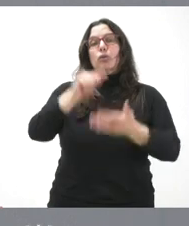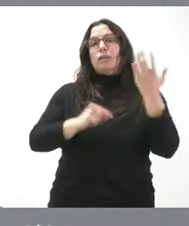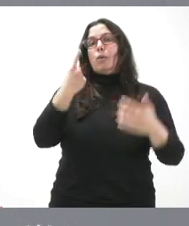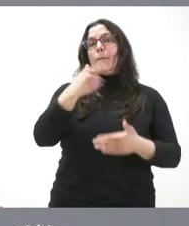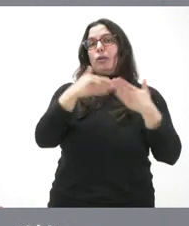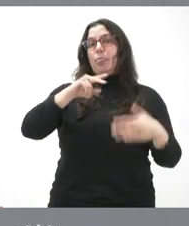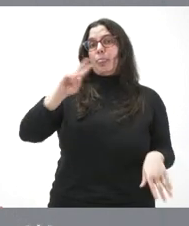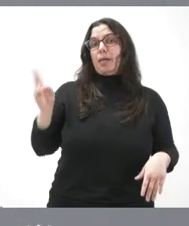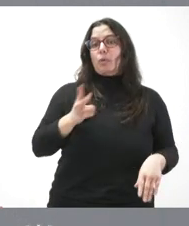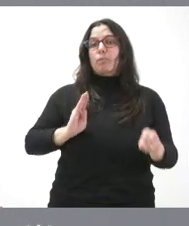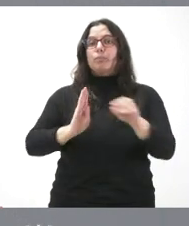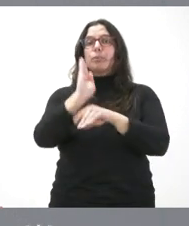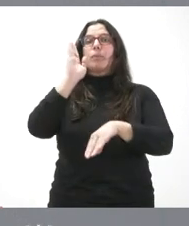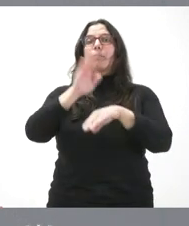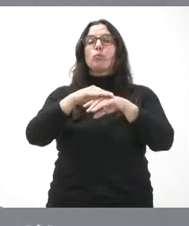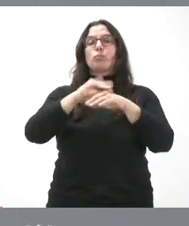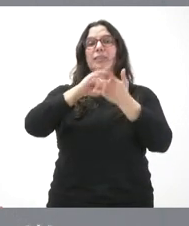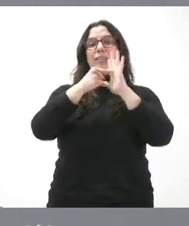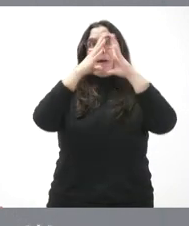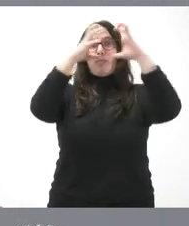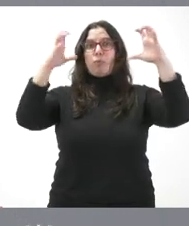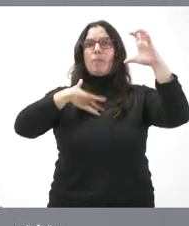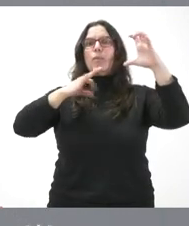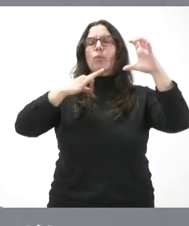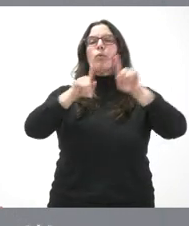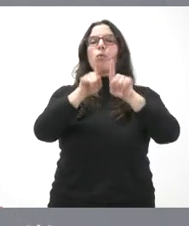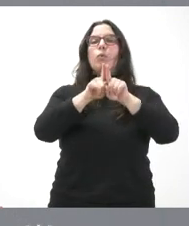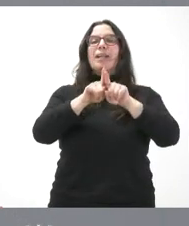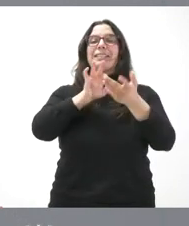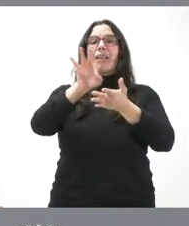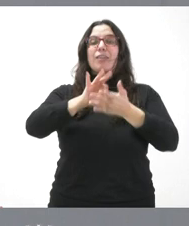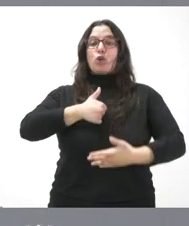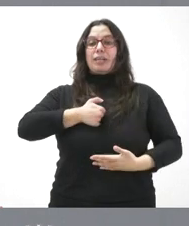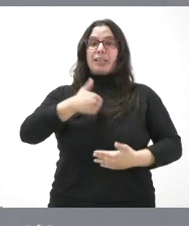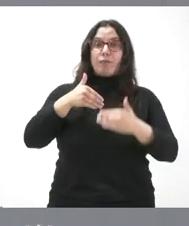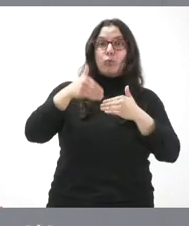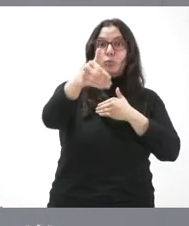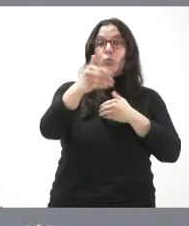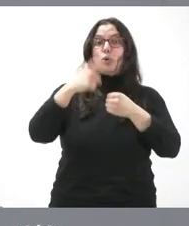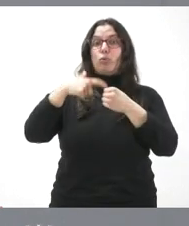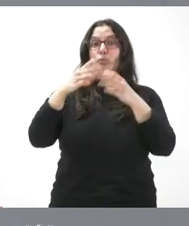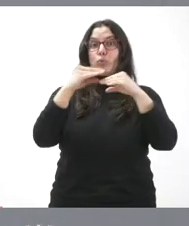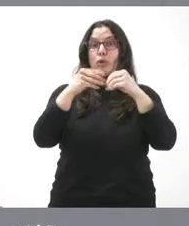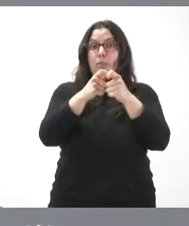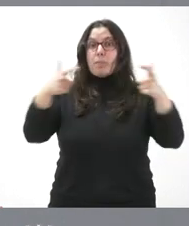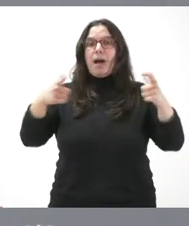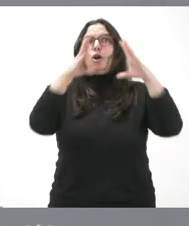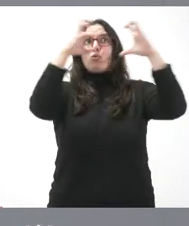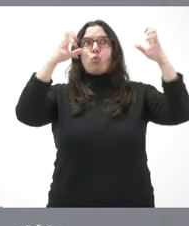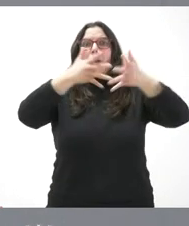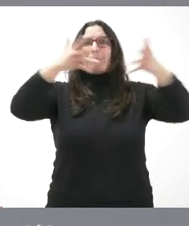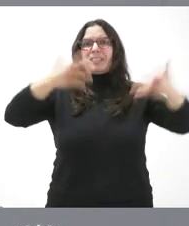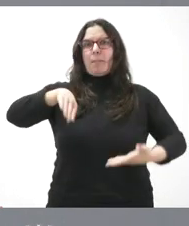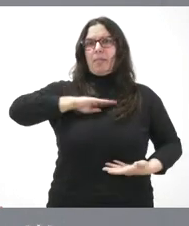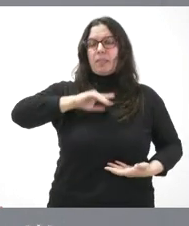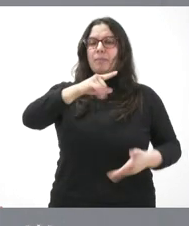un sistema en la nube para garantizar el soporte al servicio de teleasistencia en previsión del futuro incremento del número de usuarios. Es una herramienta que